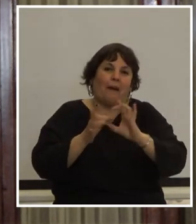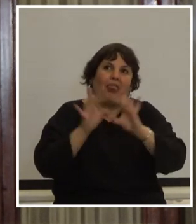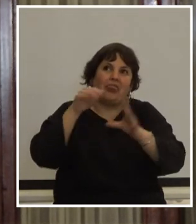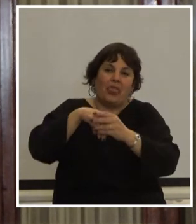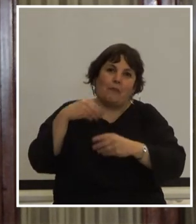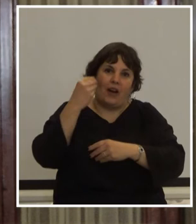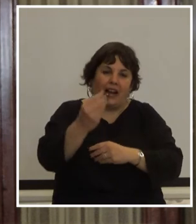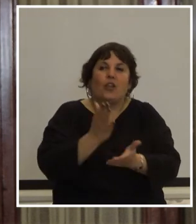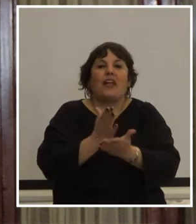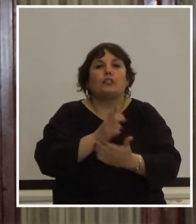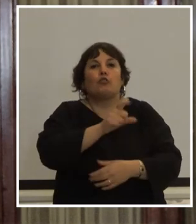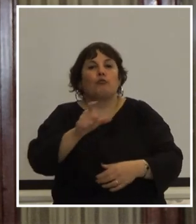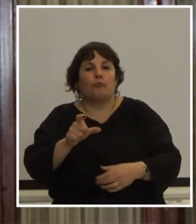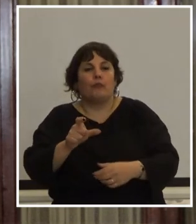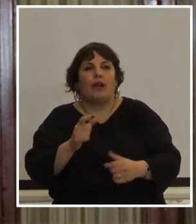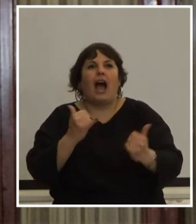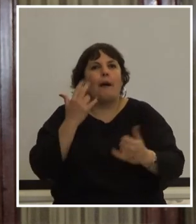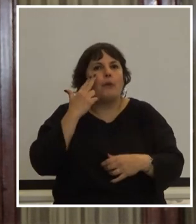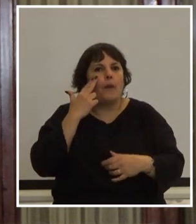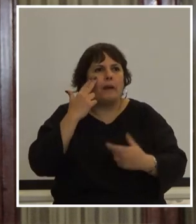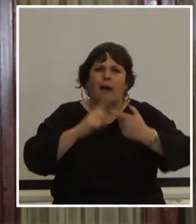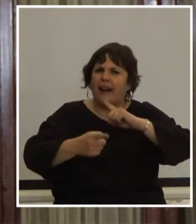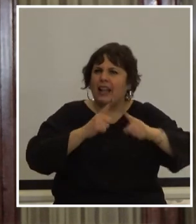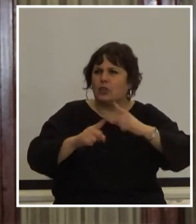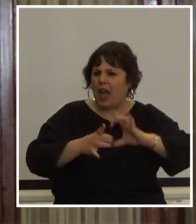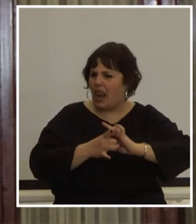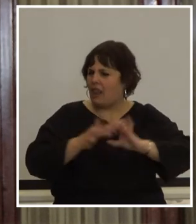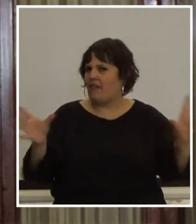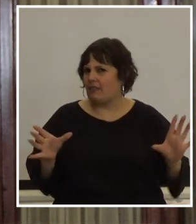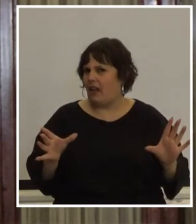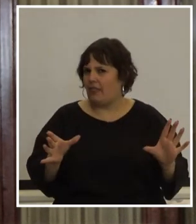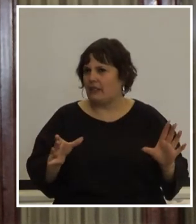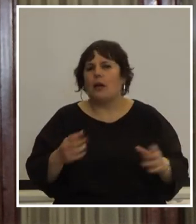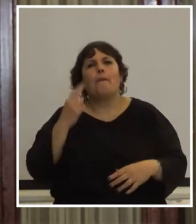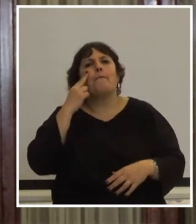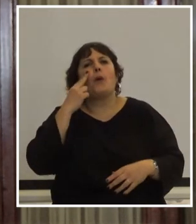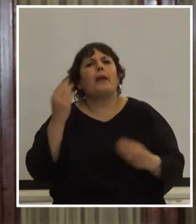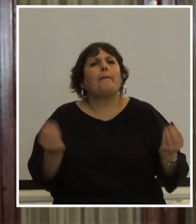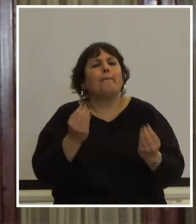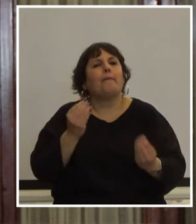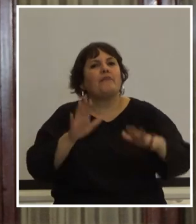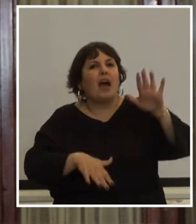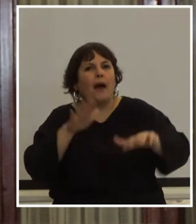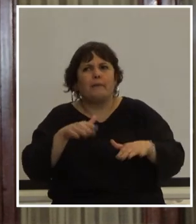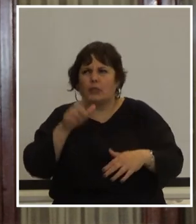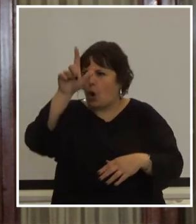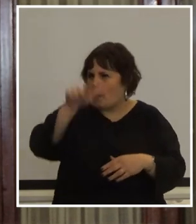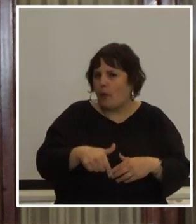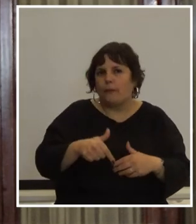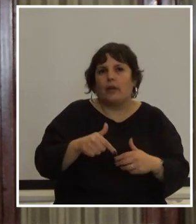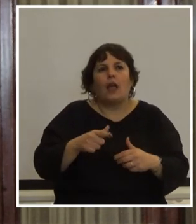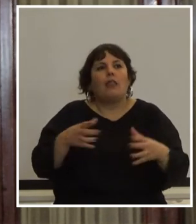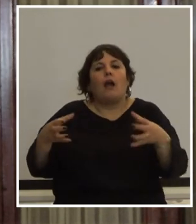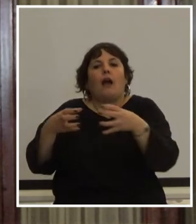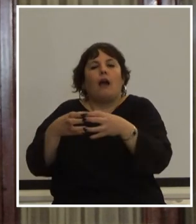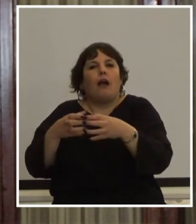ciudadanos estamos con problemas vinculados a la libertad de expresión problemas que a veces nacen en las burbujas